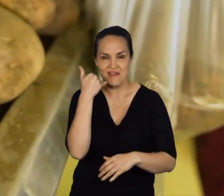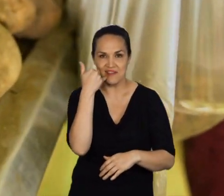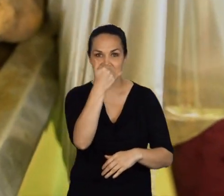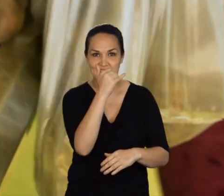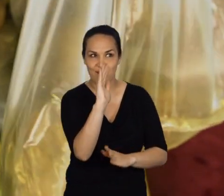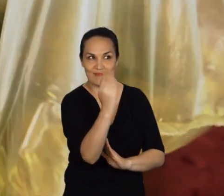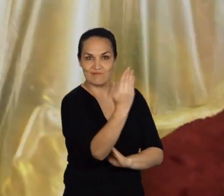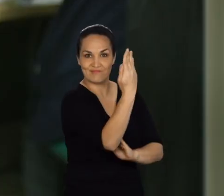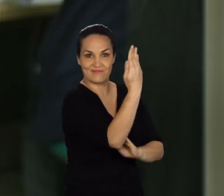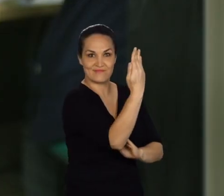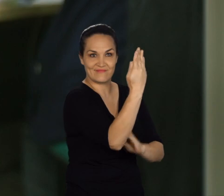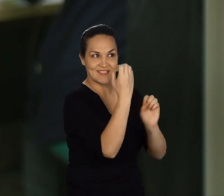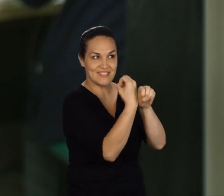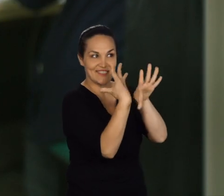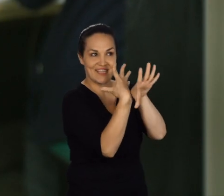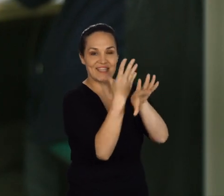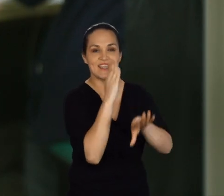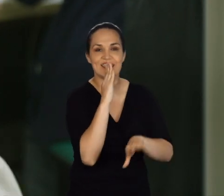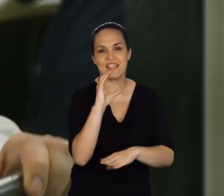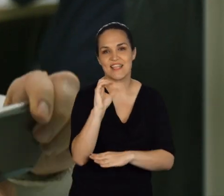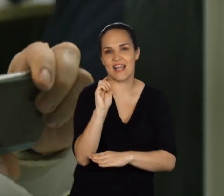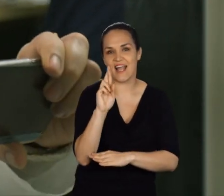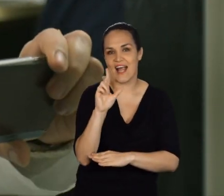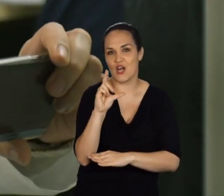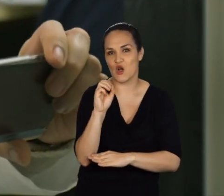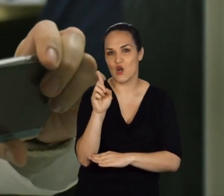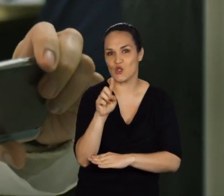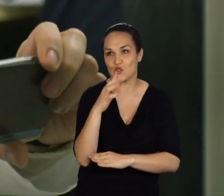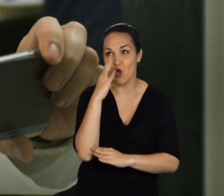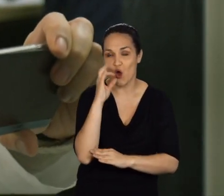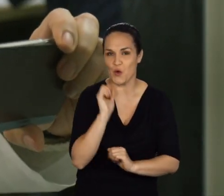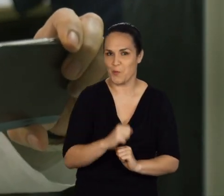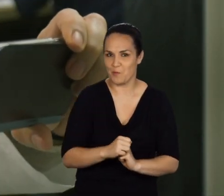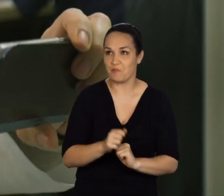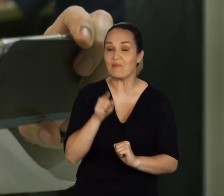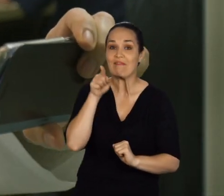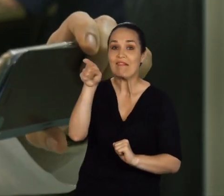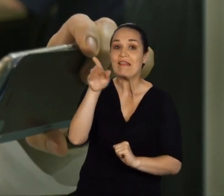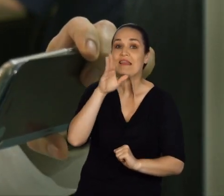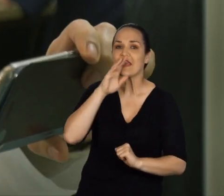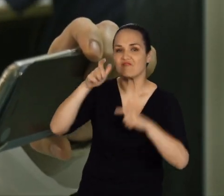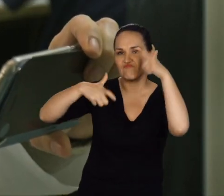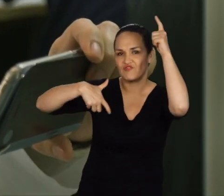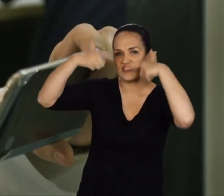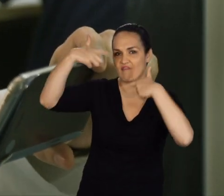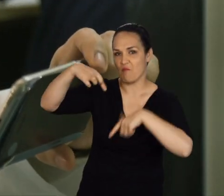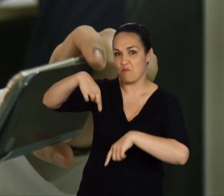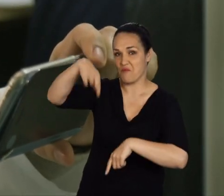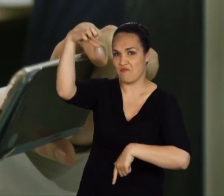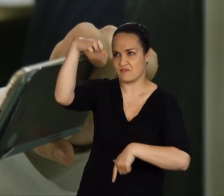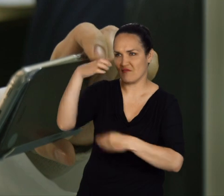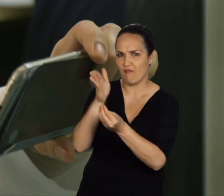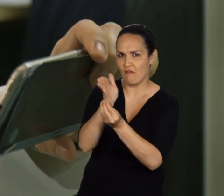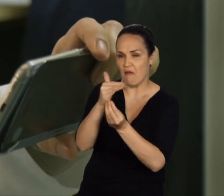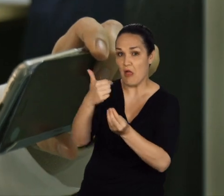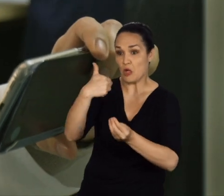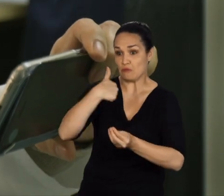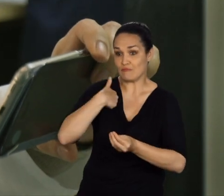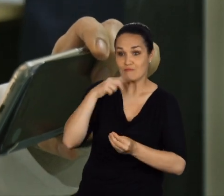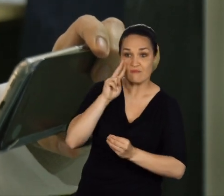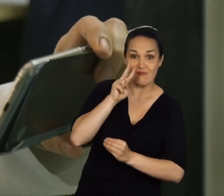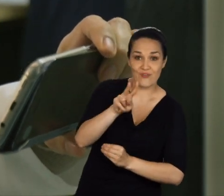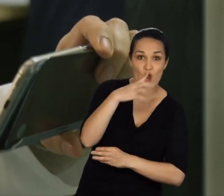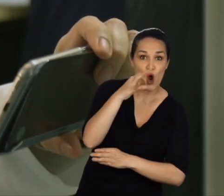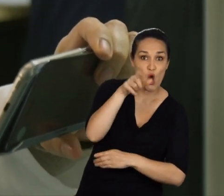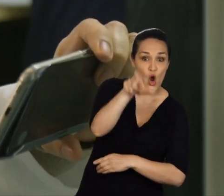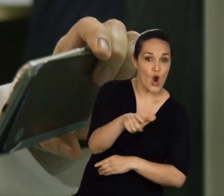Ahora vamos a llamar a nuestro chef Carlos para darle las indicaciones nutricionales respecto de la dieta